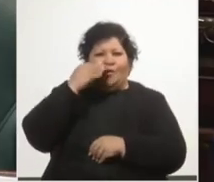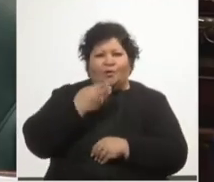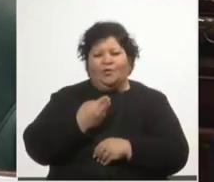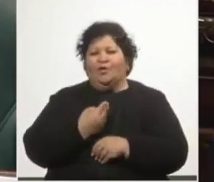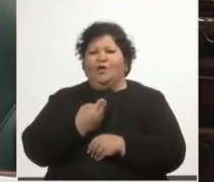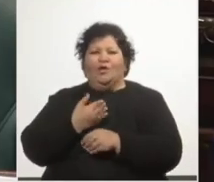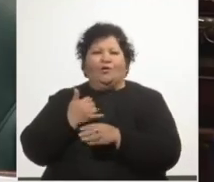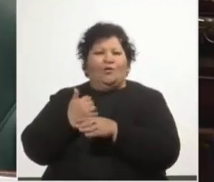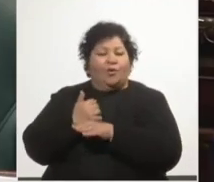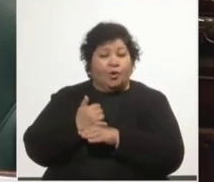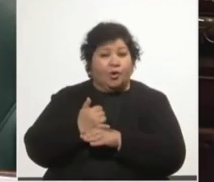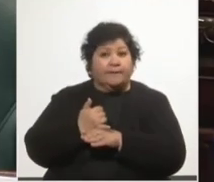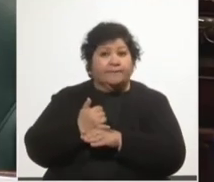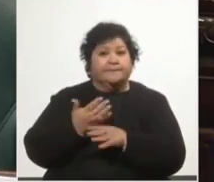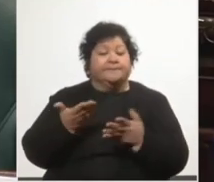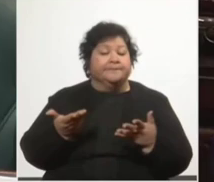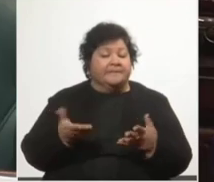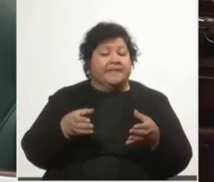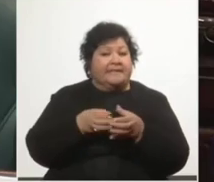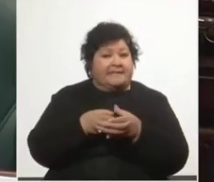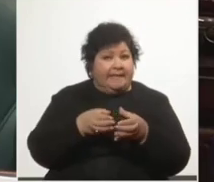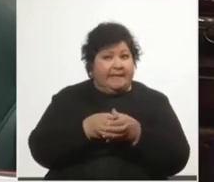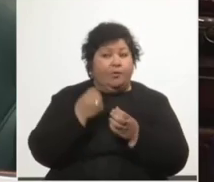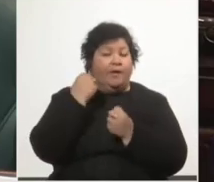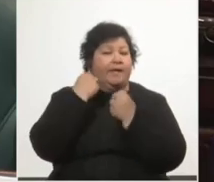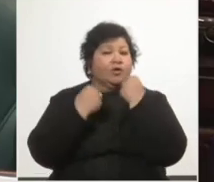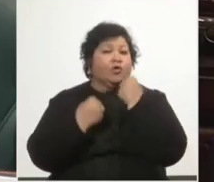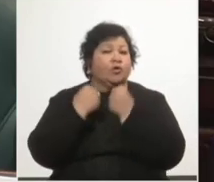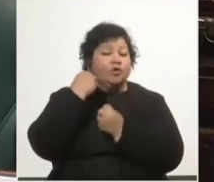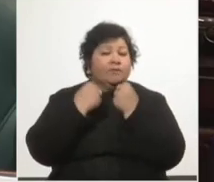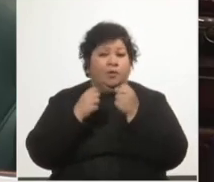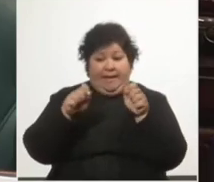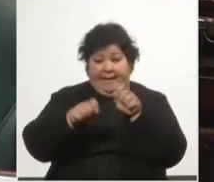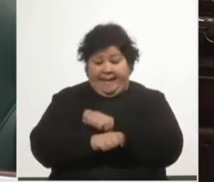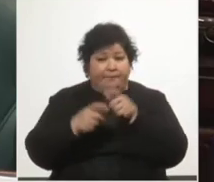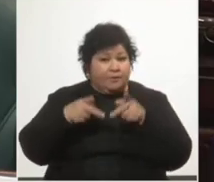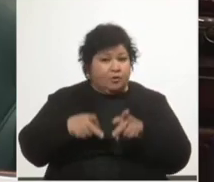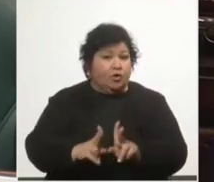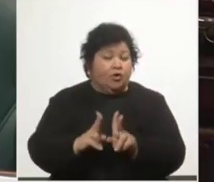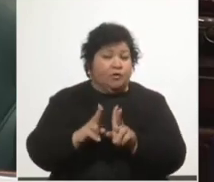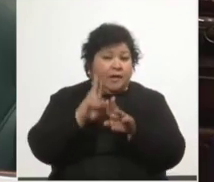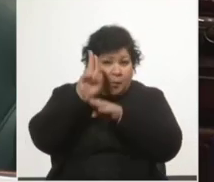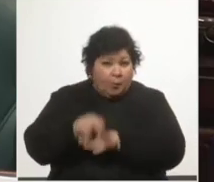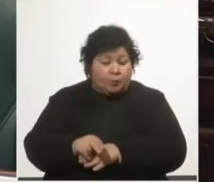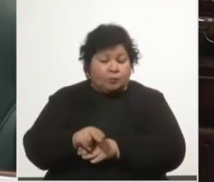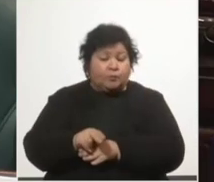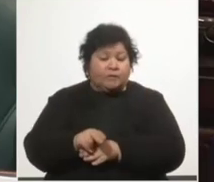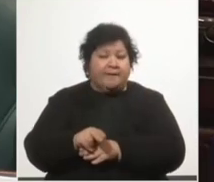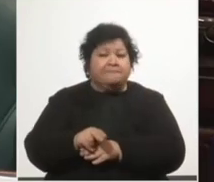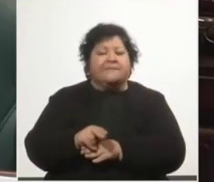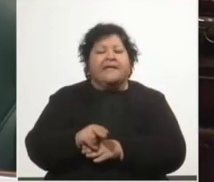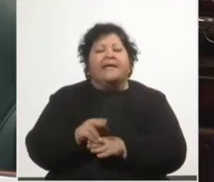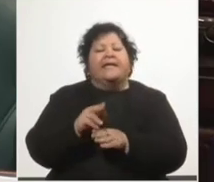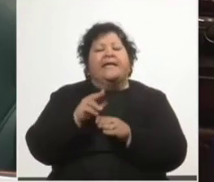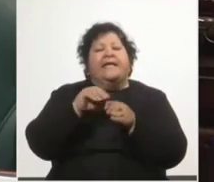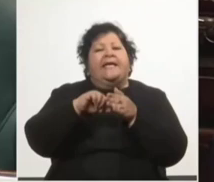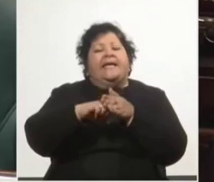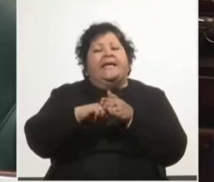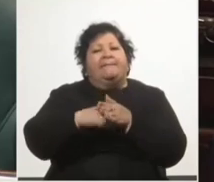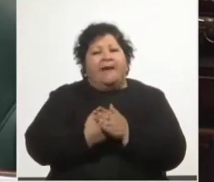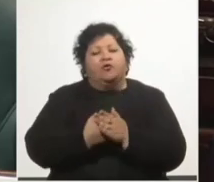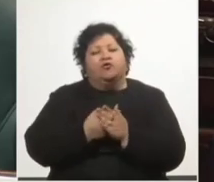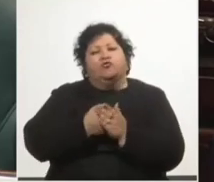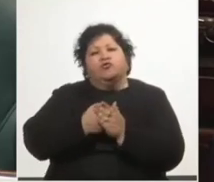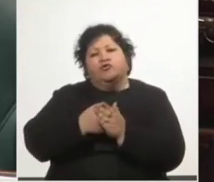Ese equipo económico también nos dice que a partir del cambio metodológico del Banco Central para el cálculo del PIB, también se